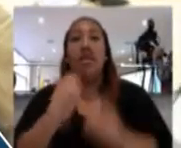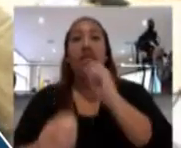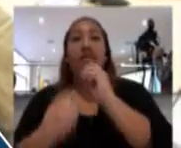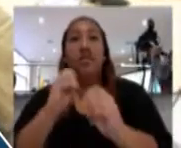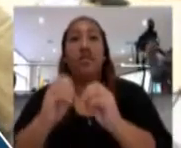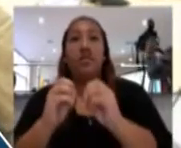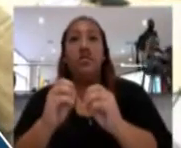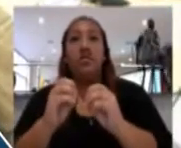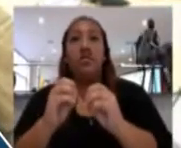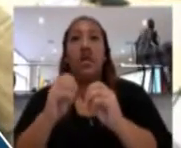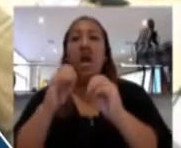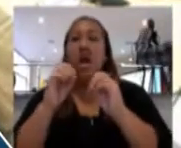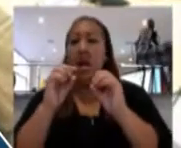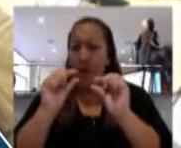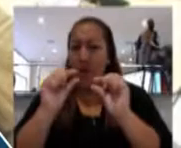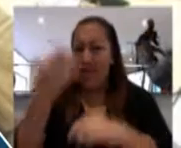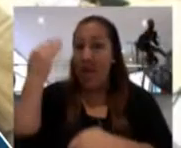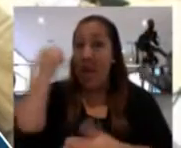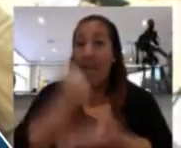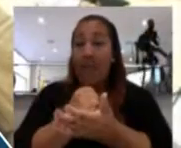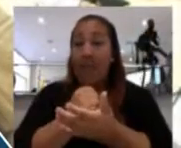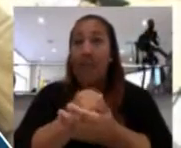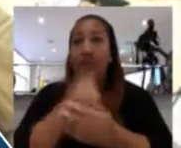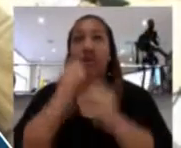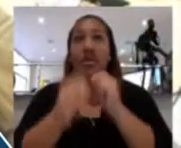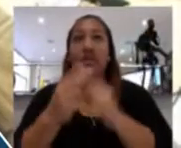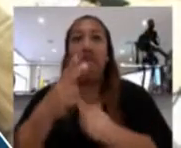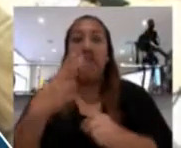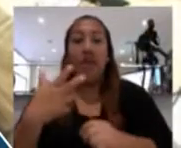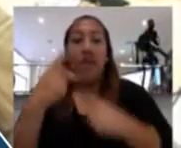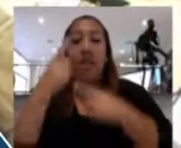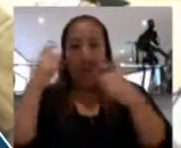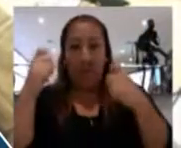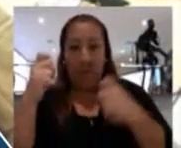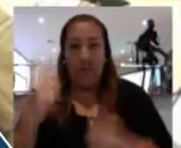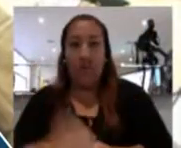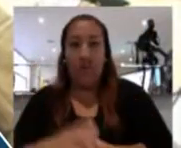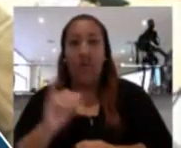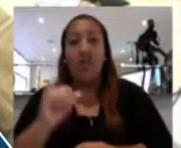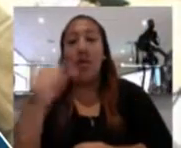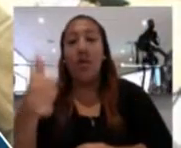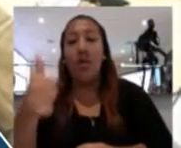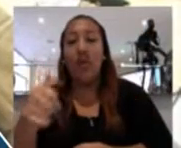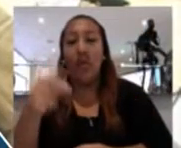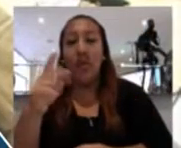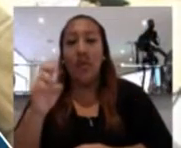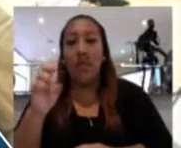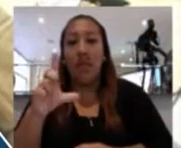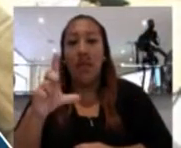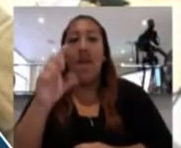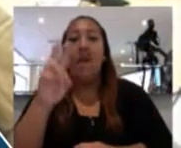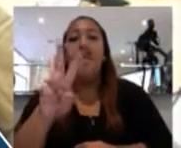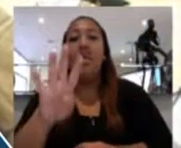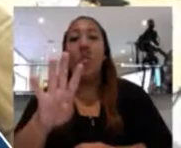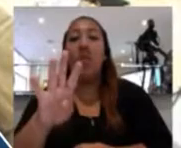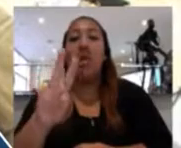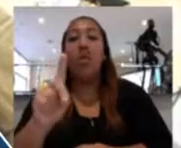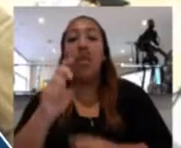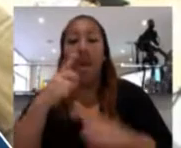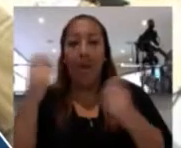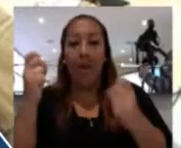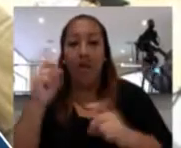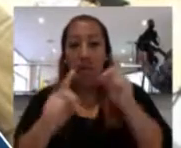24 de La que acabamos de aprobar es la de fecha 23 de marzo y hay una del 24 de marzo.